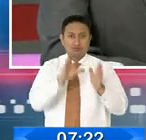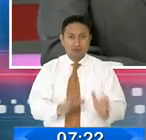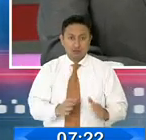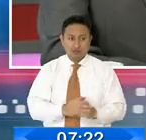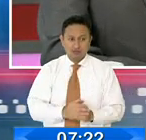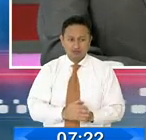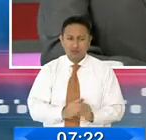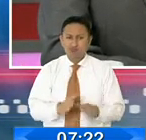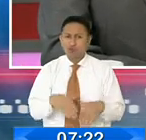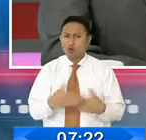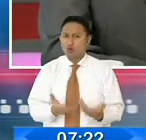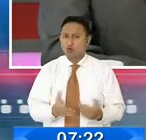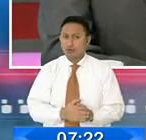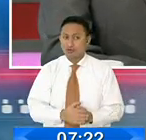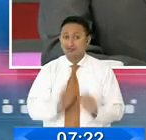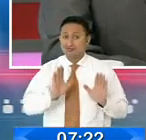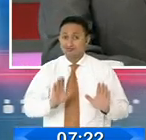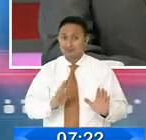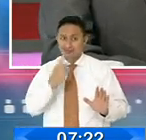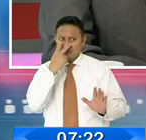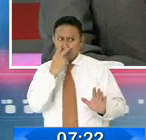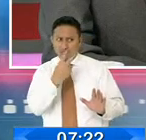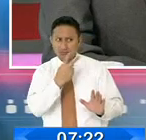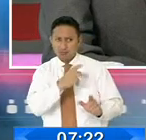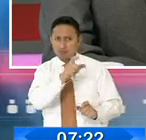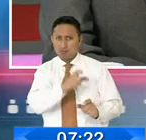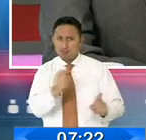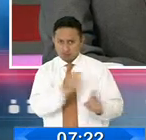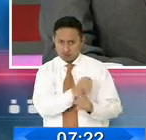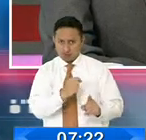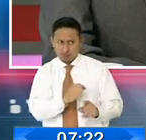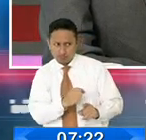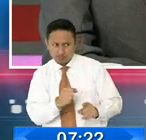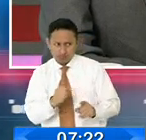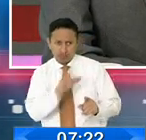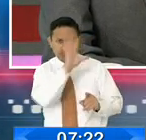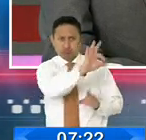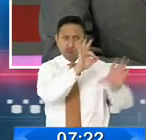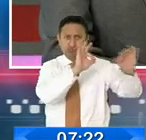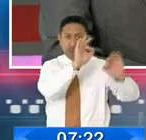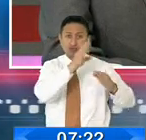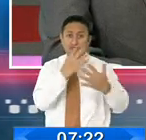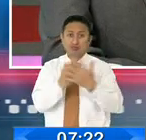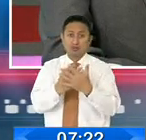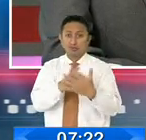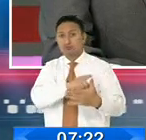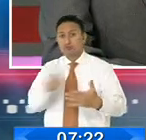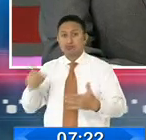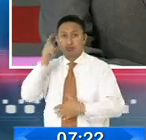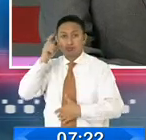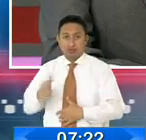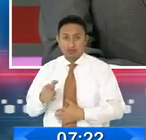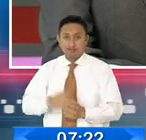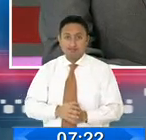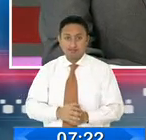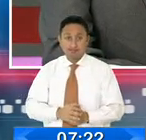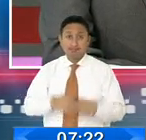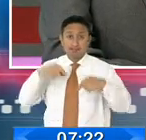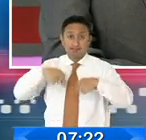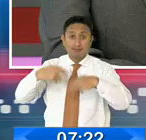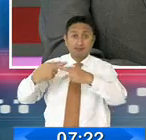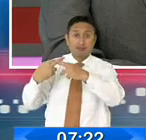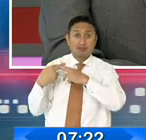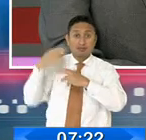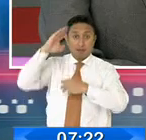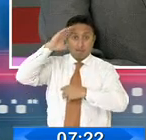¿De qué? De identificar a los violentos, someterlos a fiscalía. Este es el rol de la